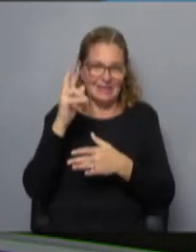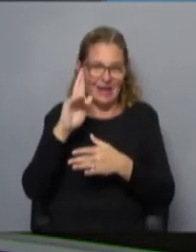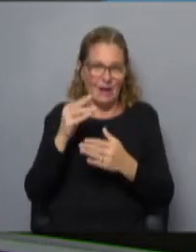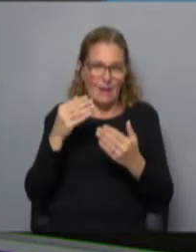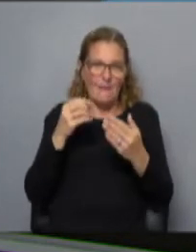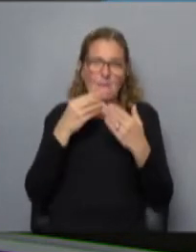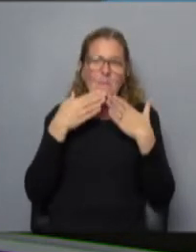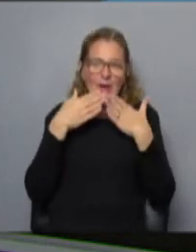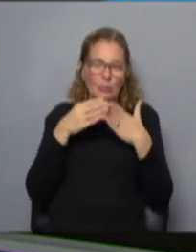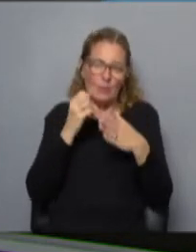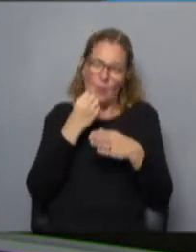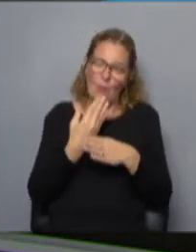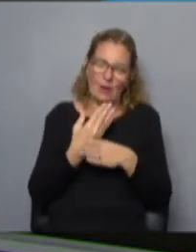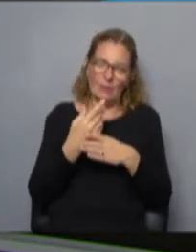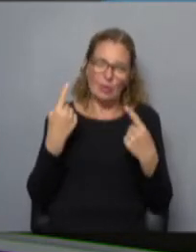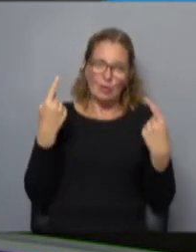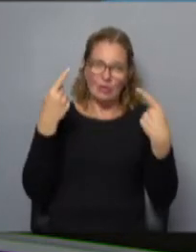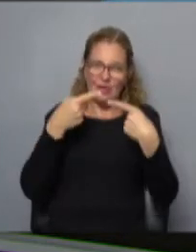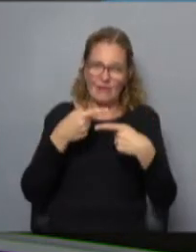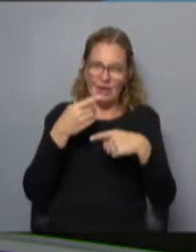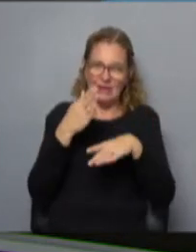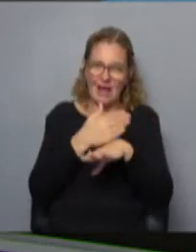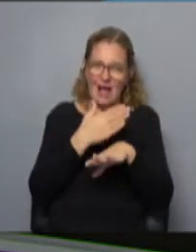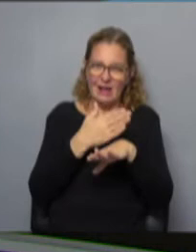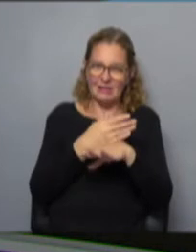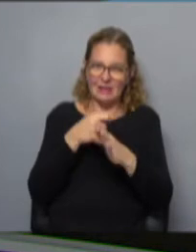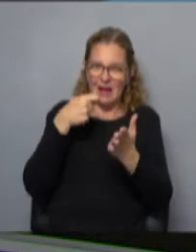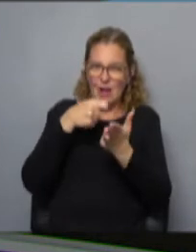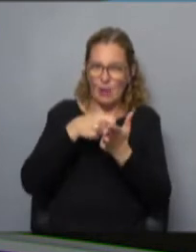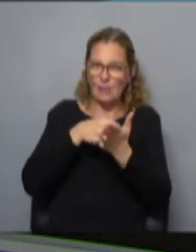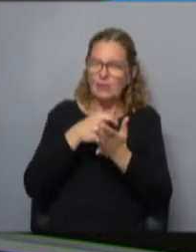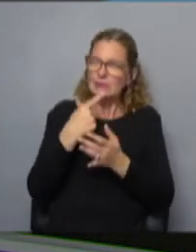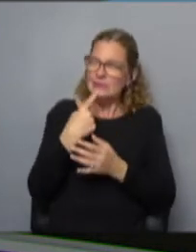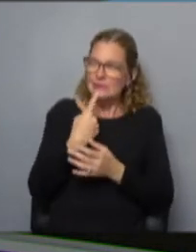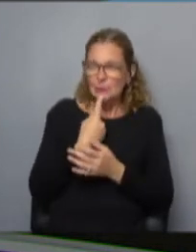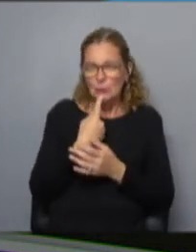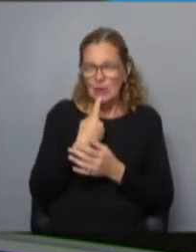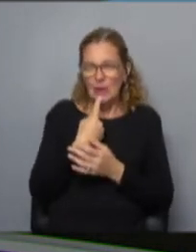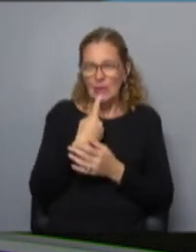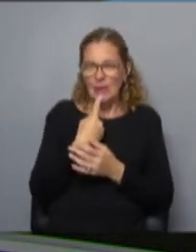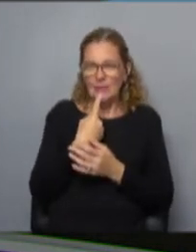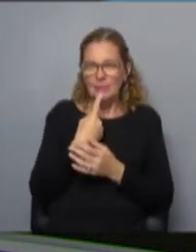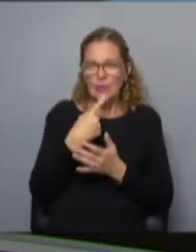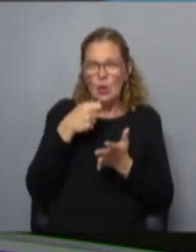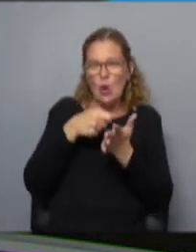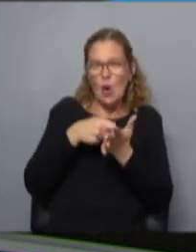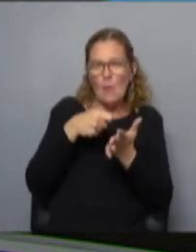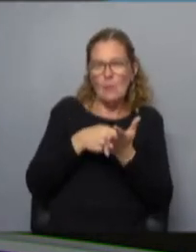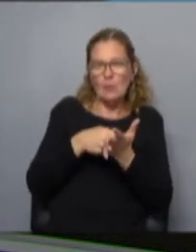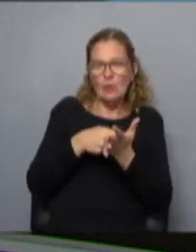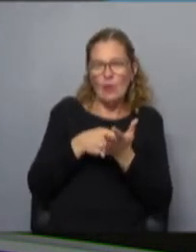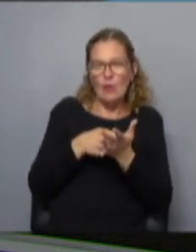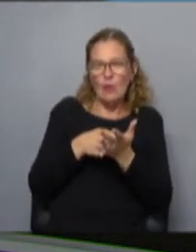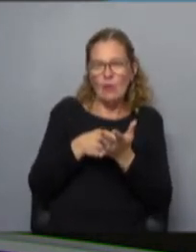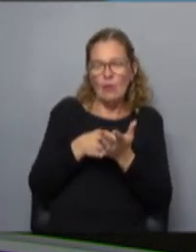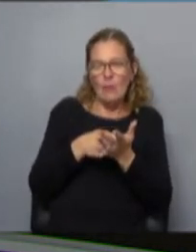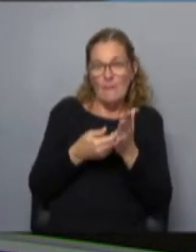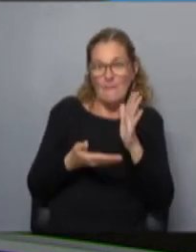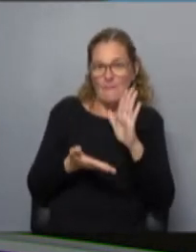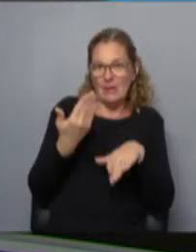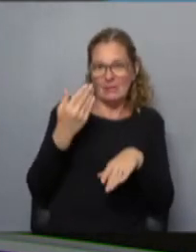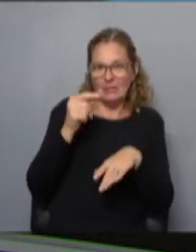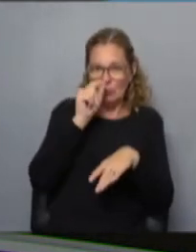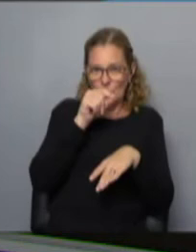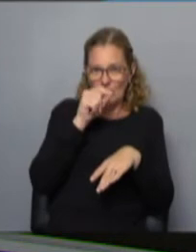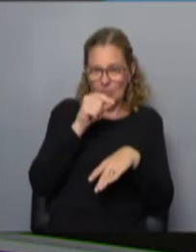porque se dio todo un debate en los días previos a la compra. Se sospechaba, digamos, Elon Musk compró, se volvió el accionista mayoritario